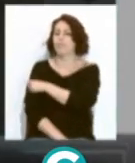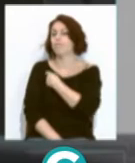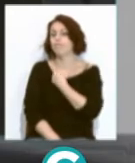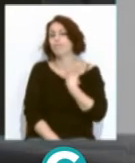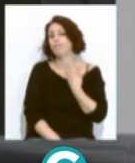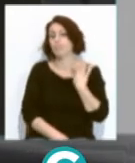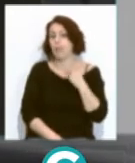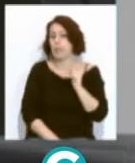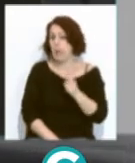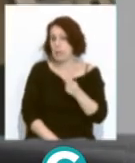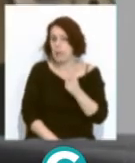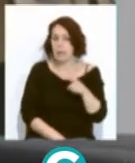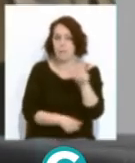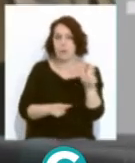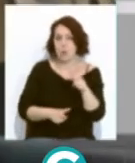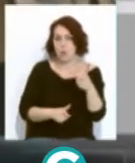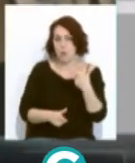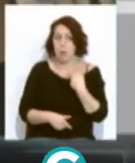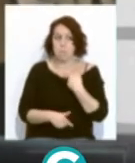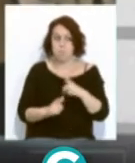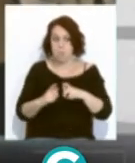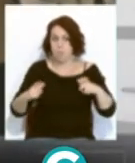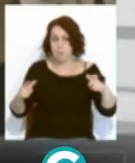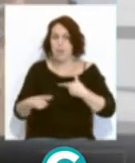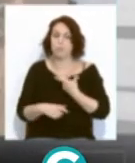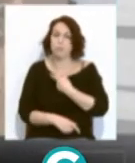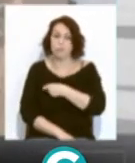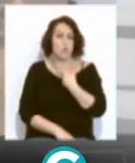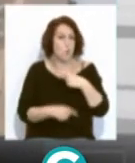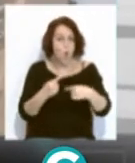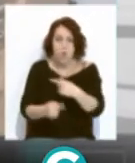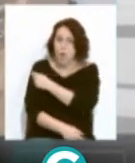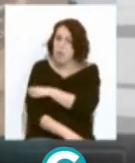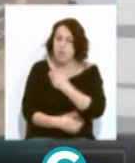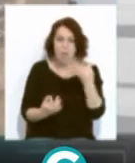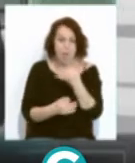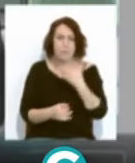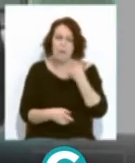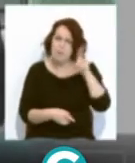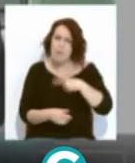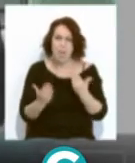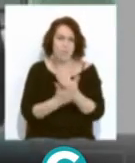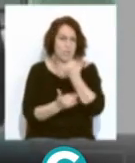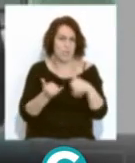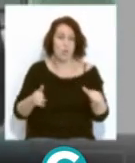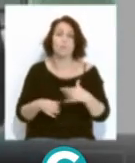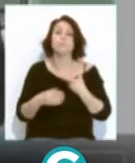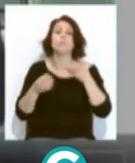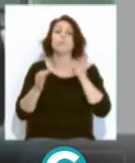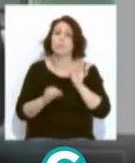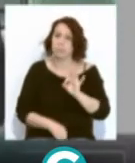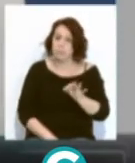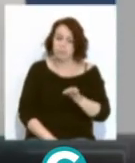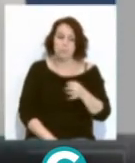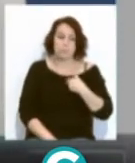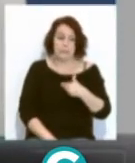frecuencia y a mayor número de personas. Estamos a favor de que se vacunen todos los días, incluidos los festivos. Si es cierto que